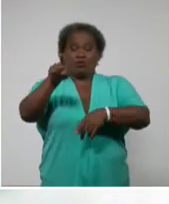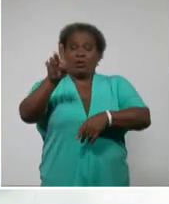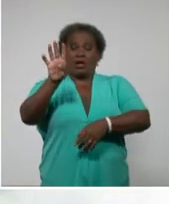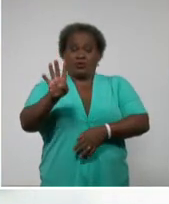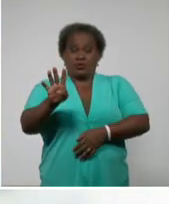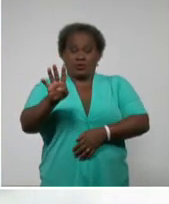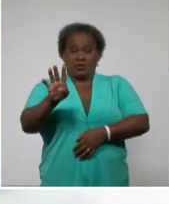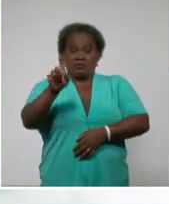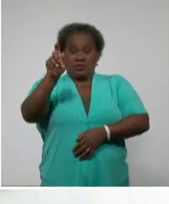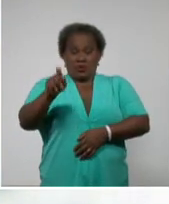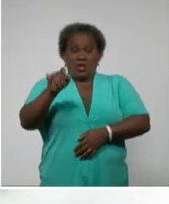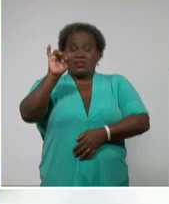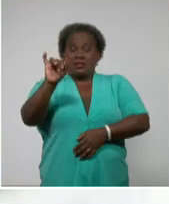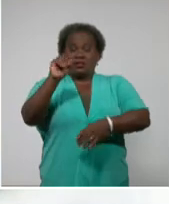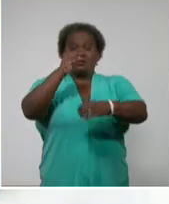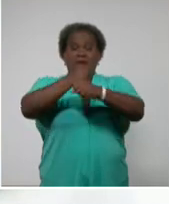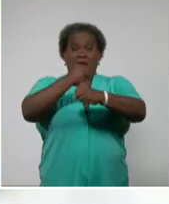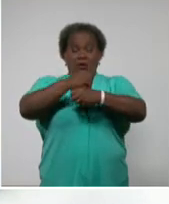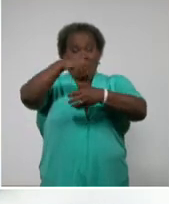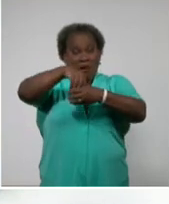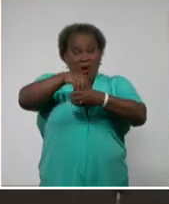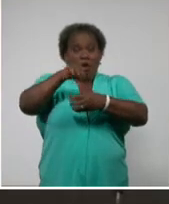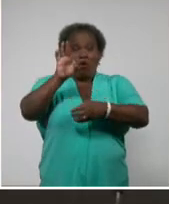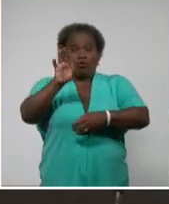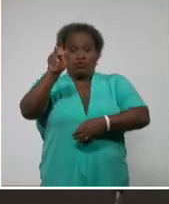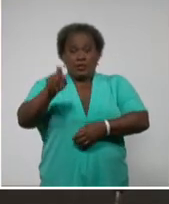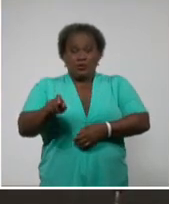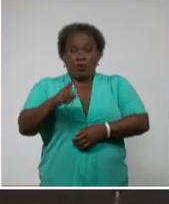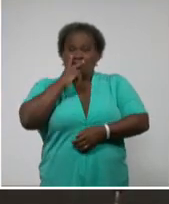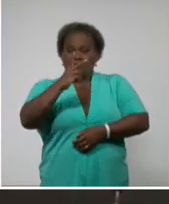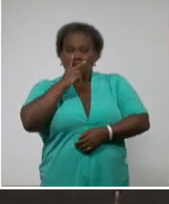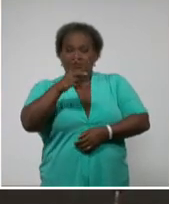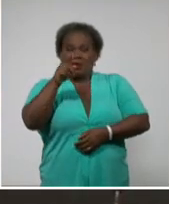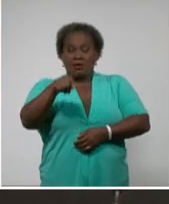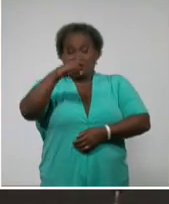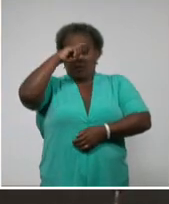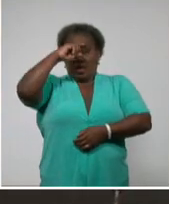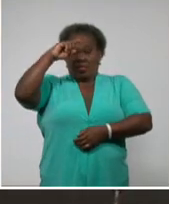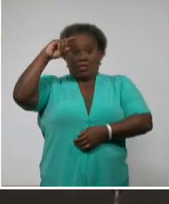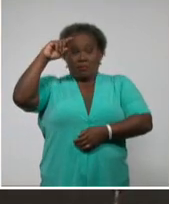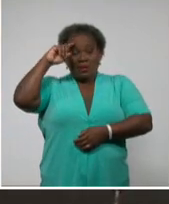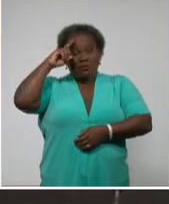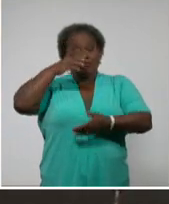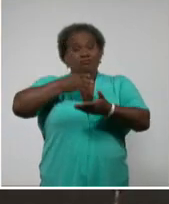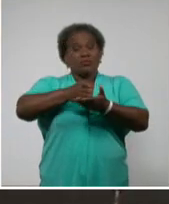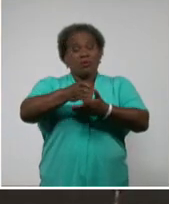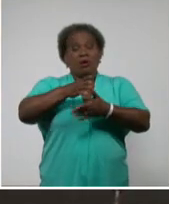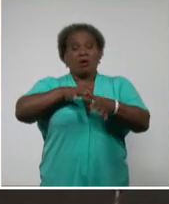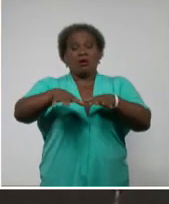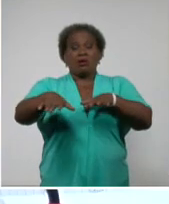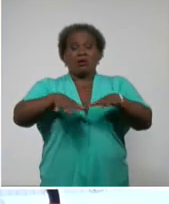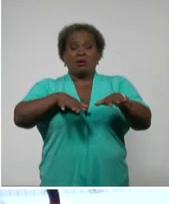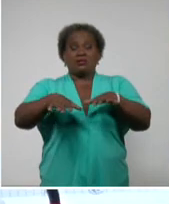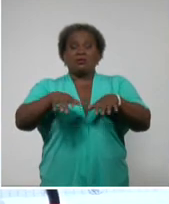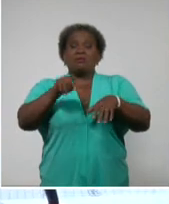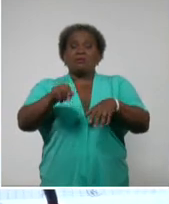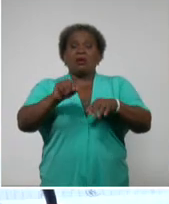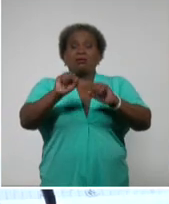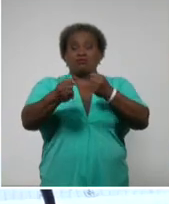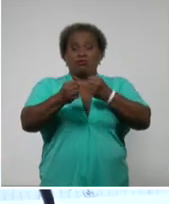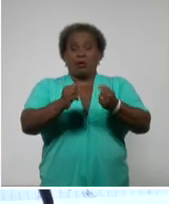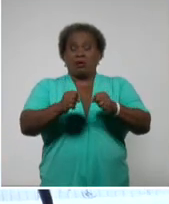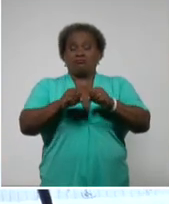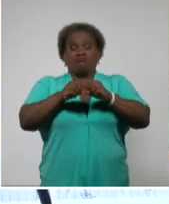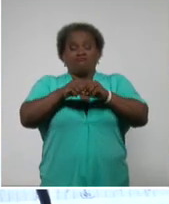6 trabajadores y 8 pacientes. Santispíritus continúa sus acciones para controlar la circulación del virus.